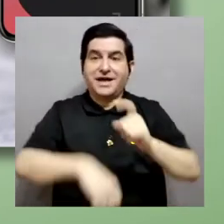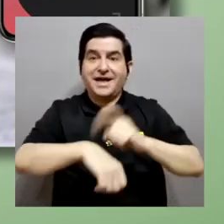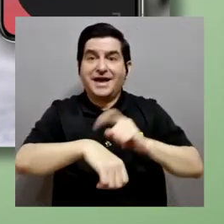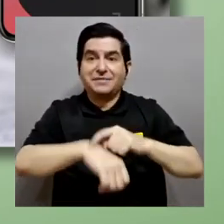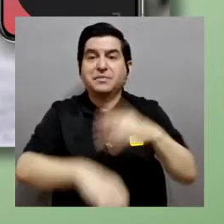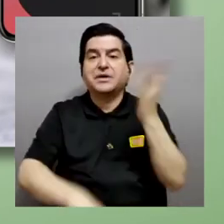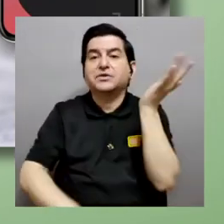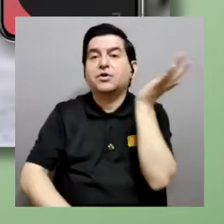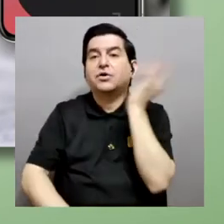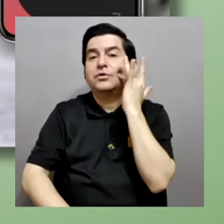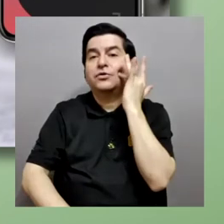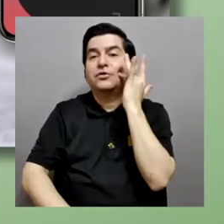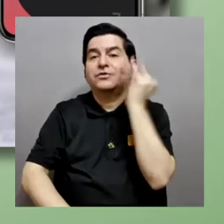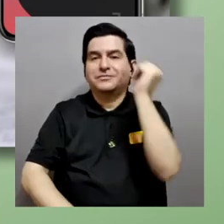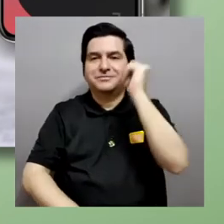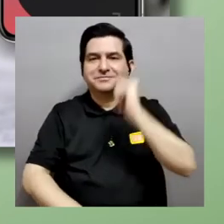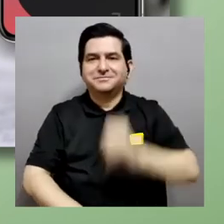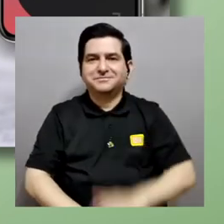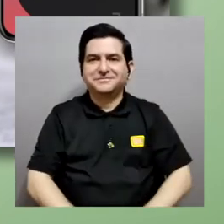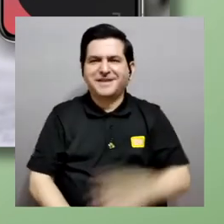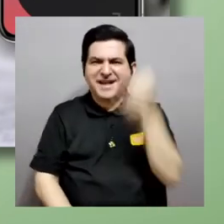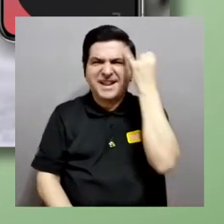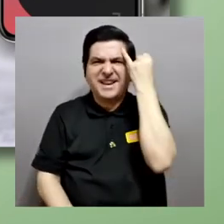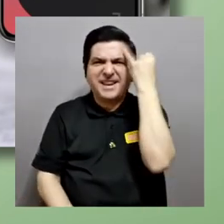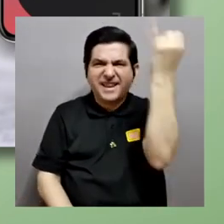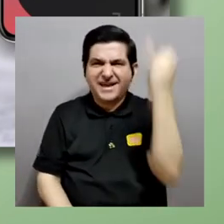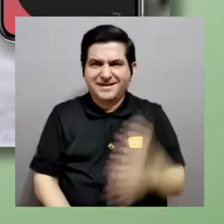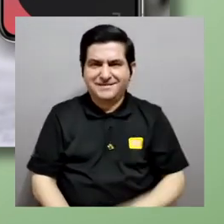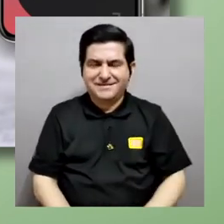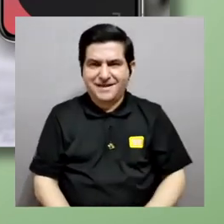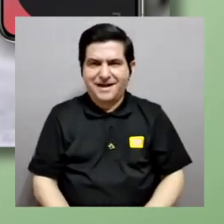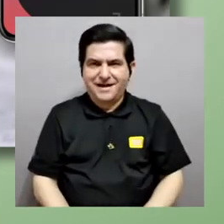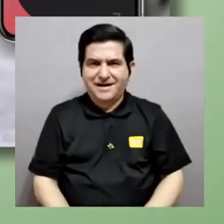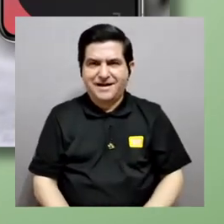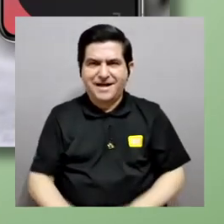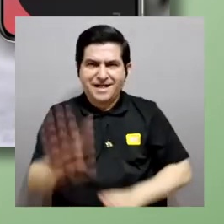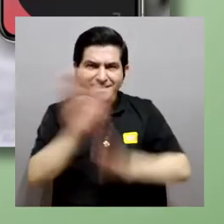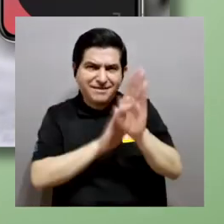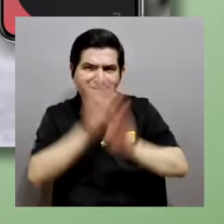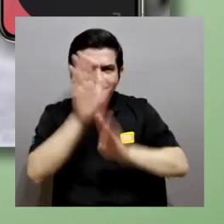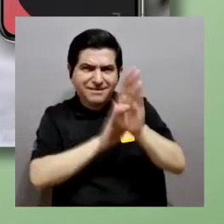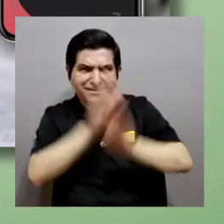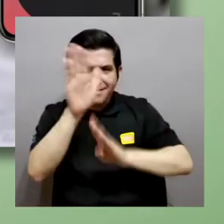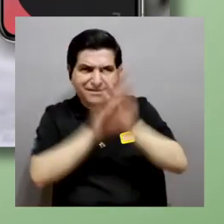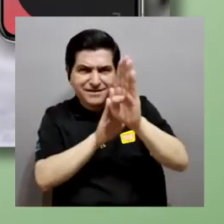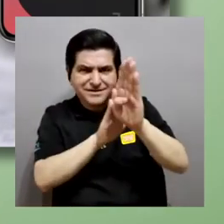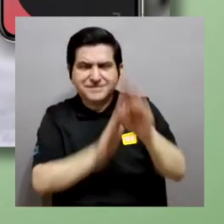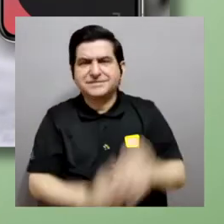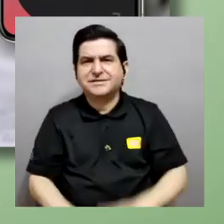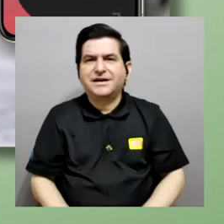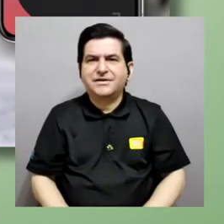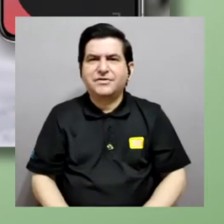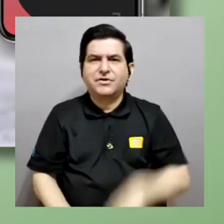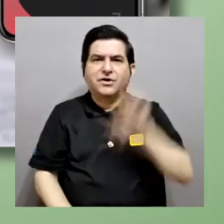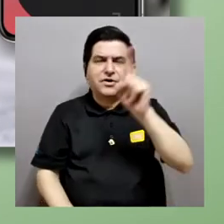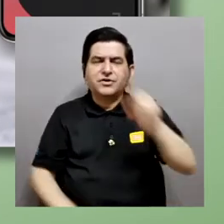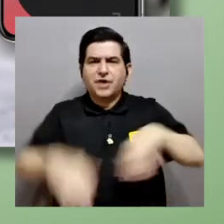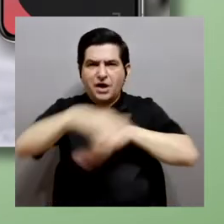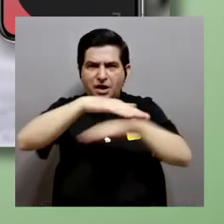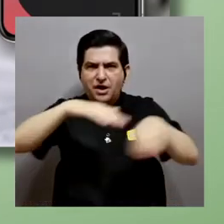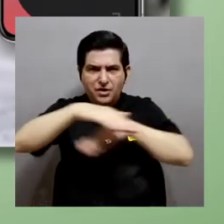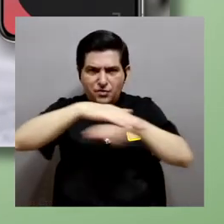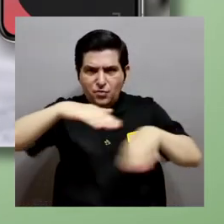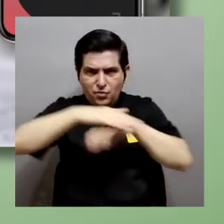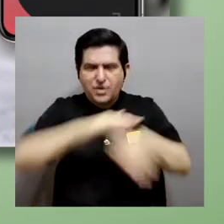cuando se tocan la cara. Y la idea es desarrollar una